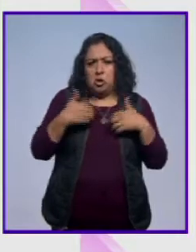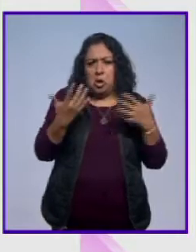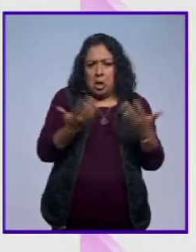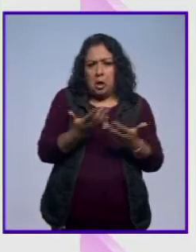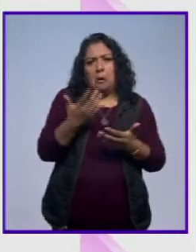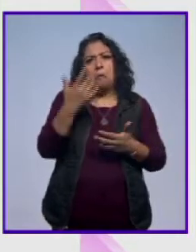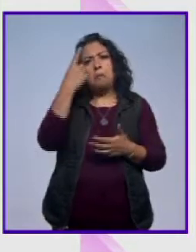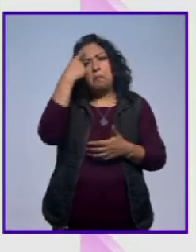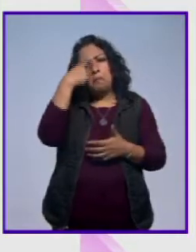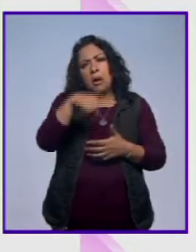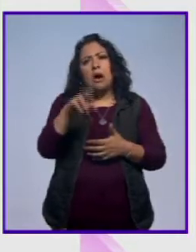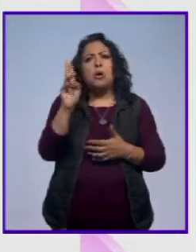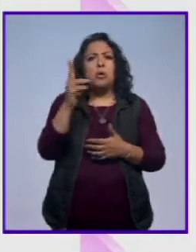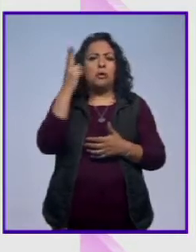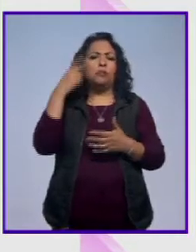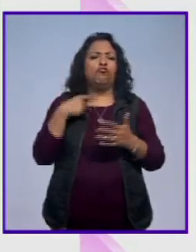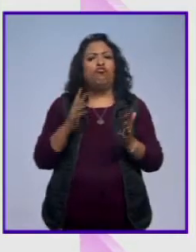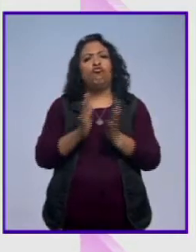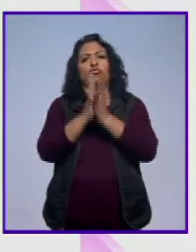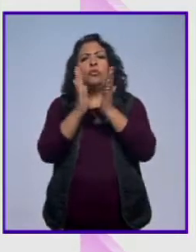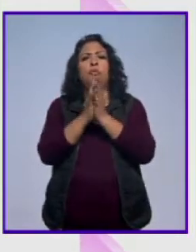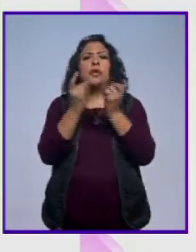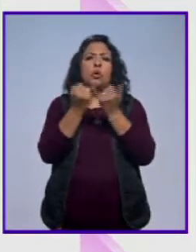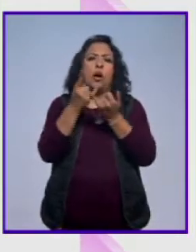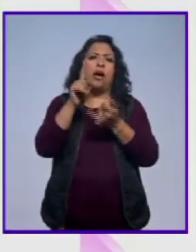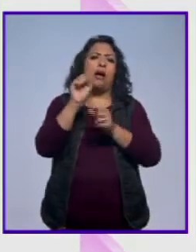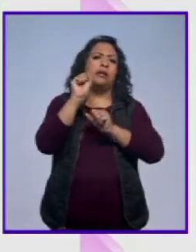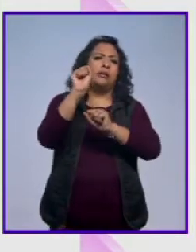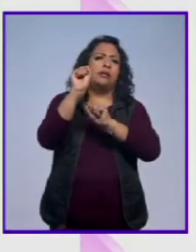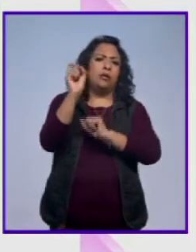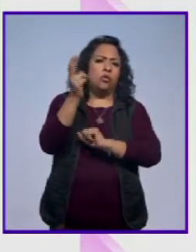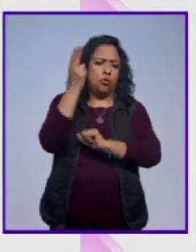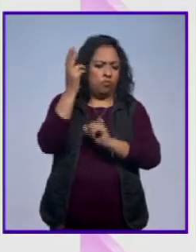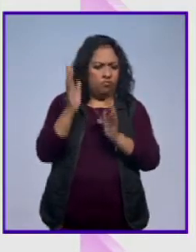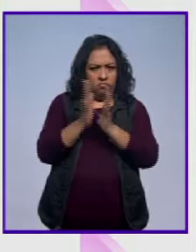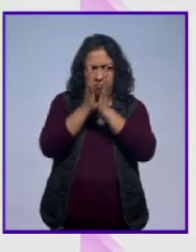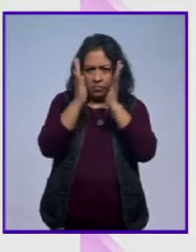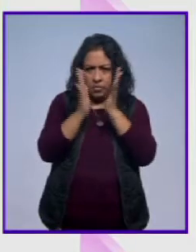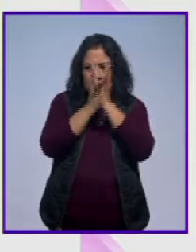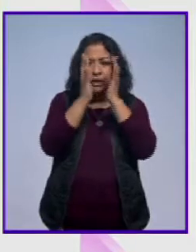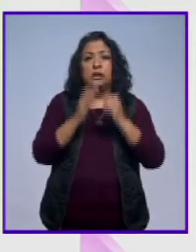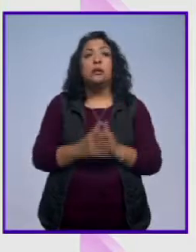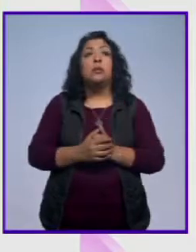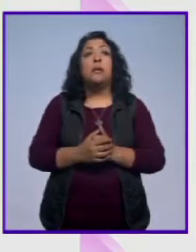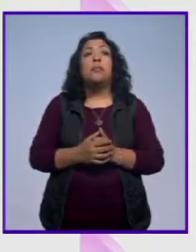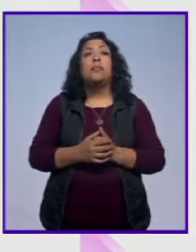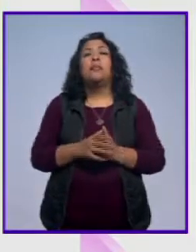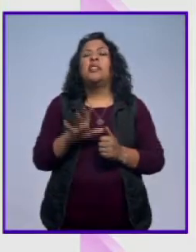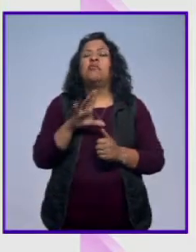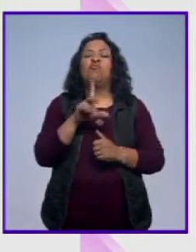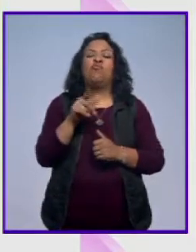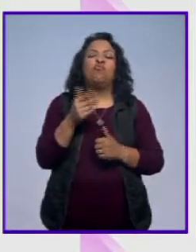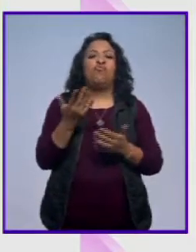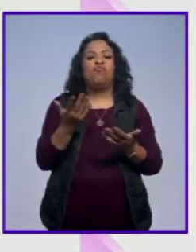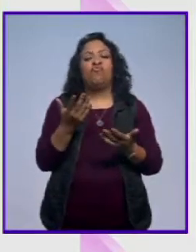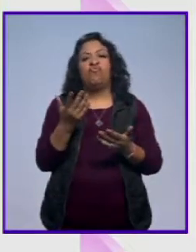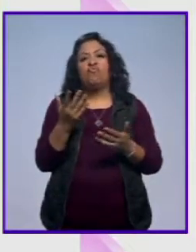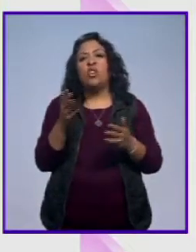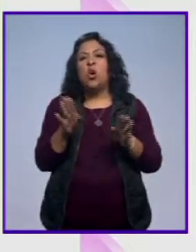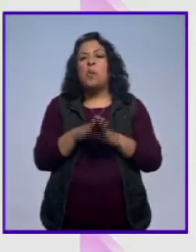la universidad, también en el sindicalismo universitario, pero se va desencantando